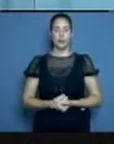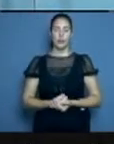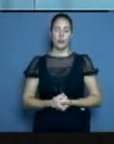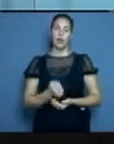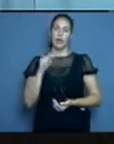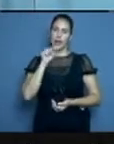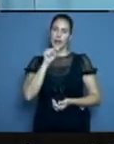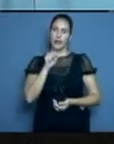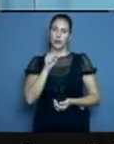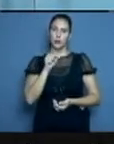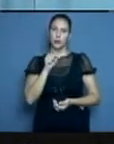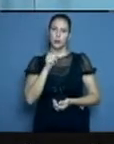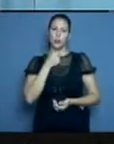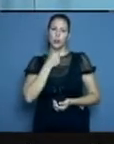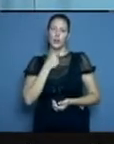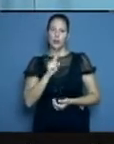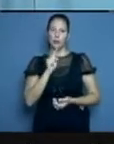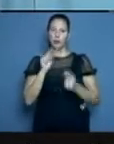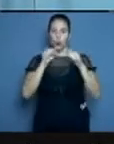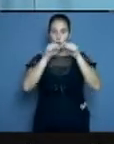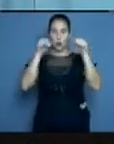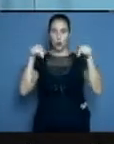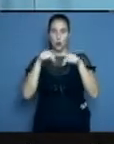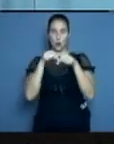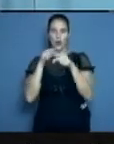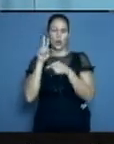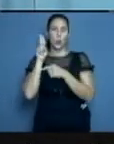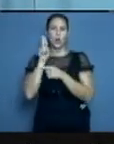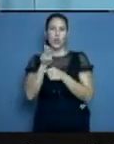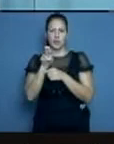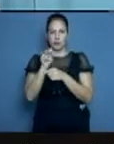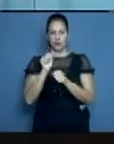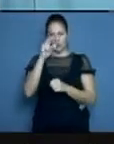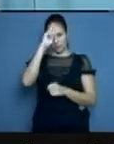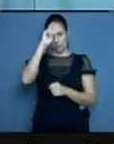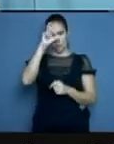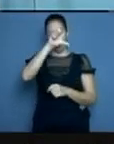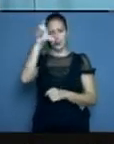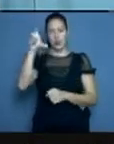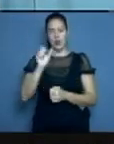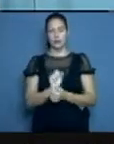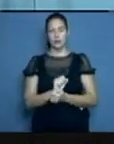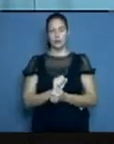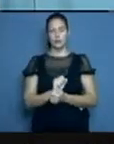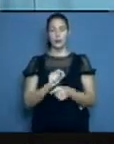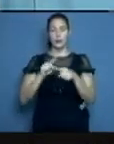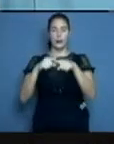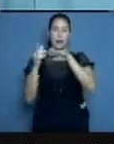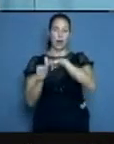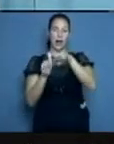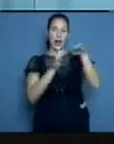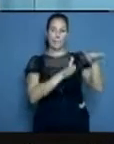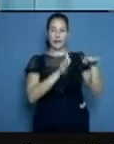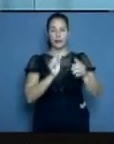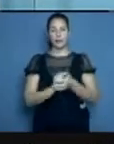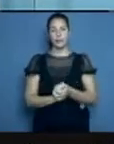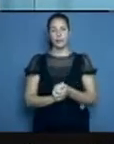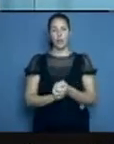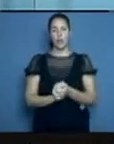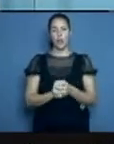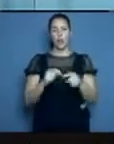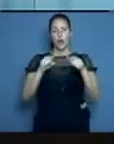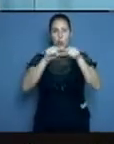las unidades de cuidado intensivo. Vamos a hablar un poco del protocolo que se está aplicando en áreas de salud